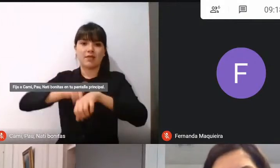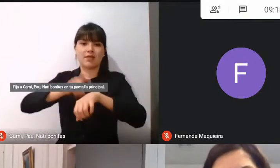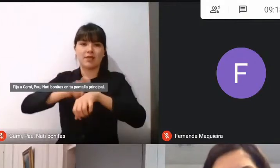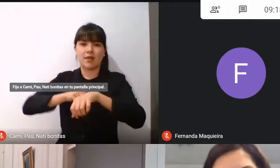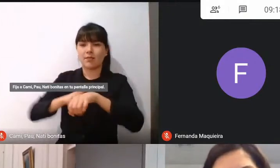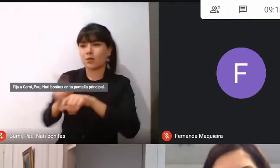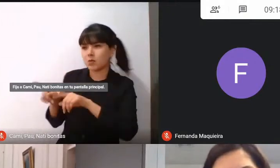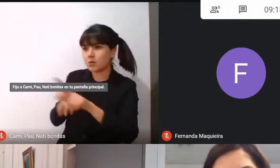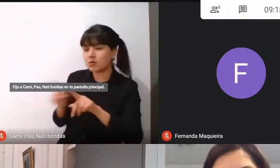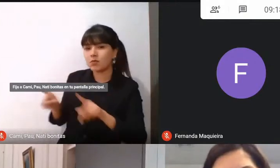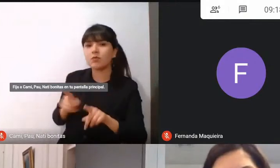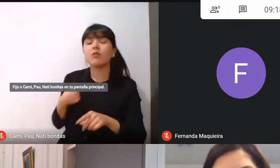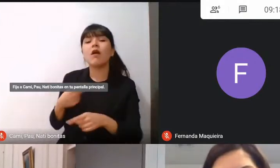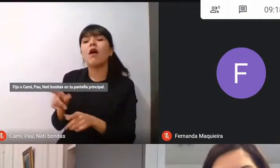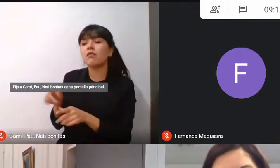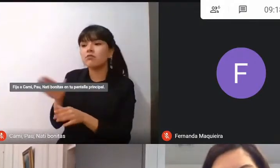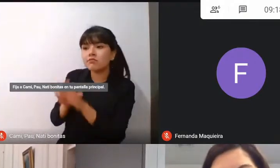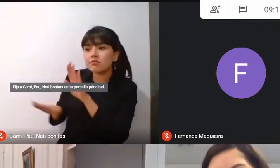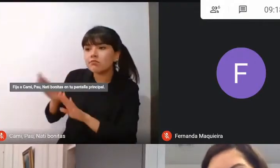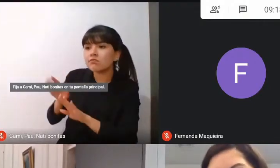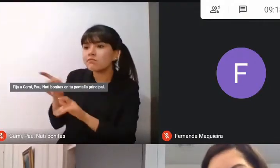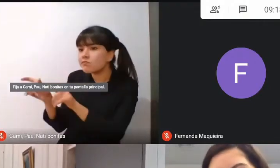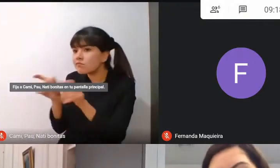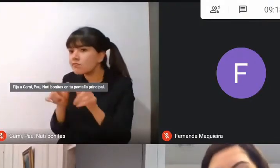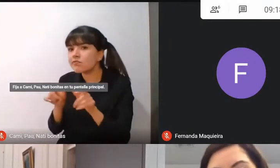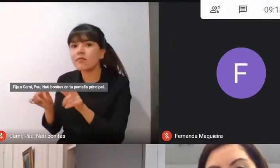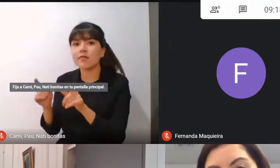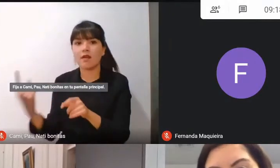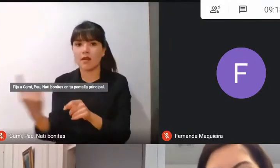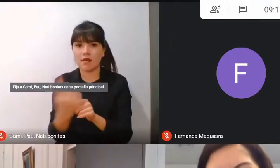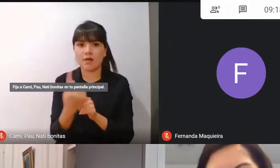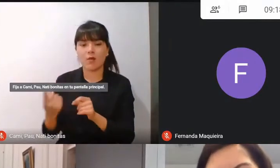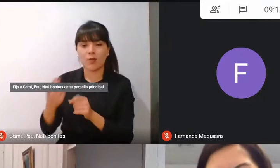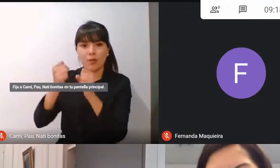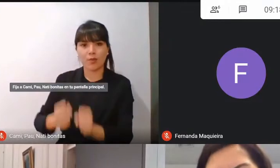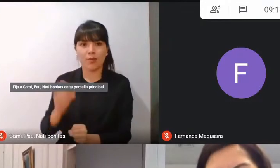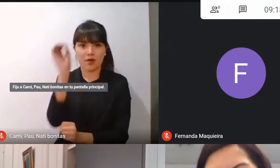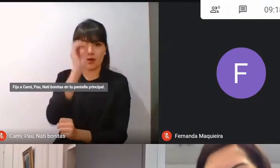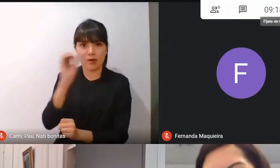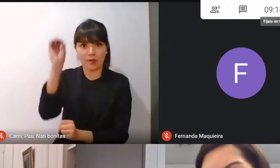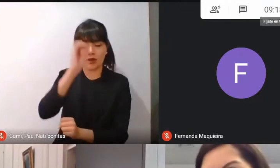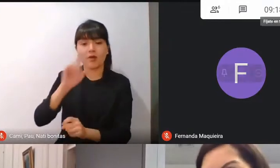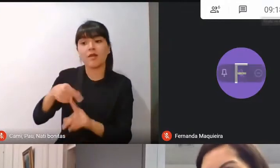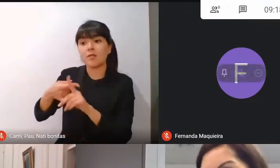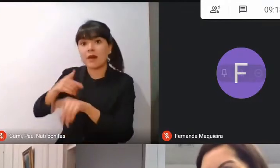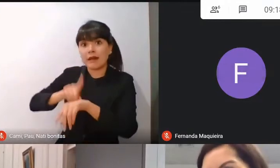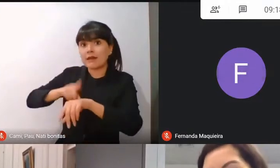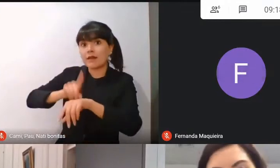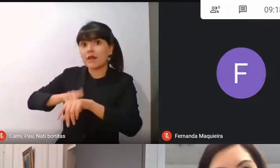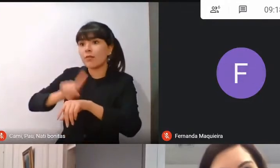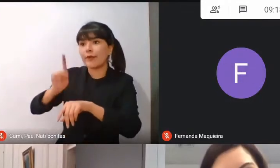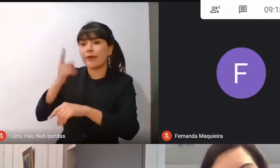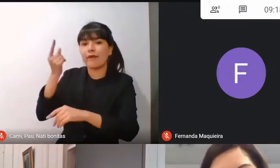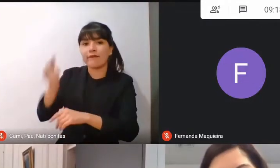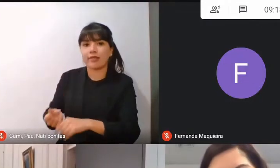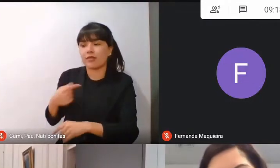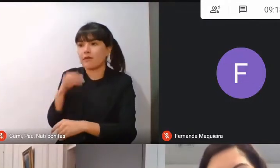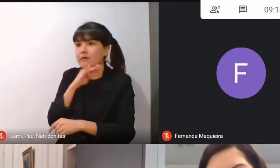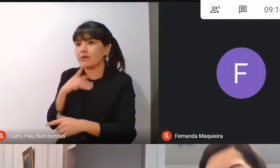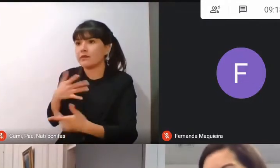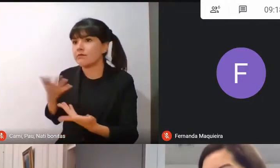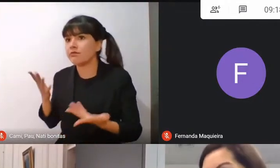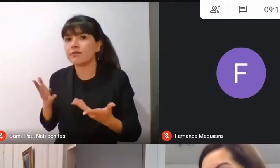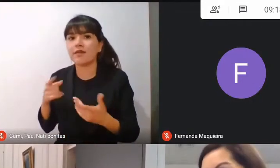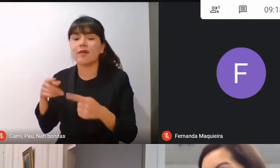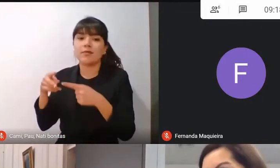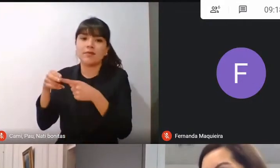podamos exponer con toda libertad pero también recordando el tiempo y que no se nos acabe para sesionar